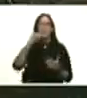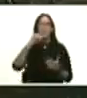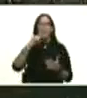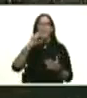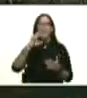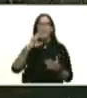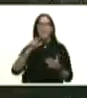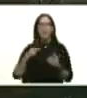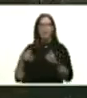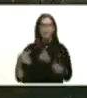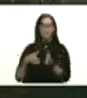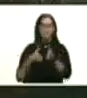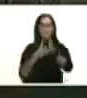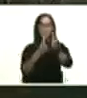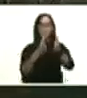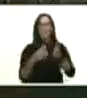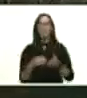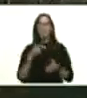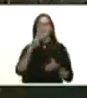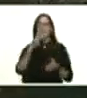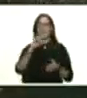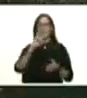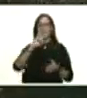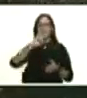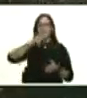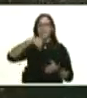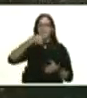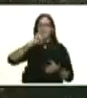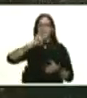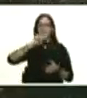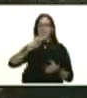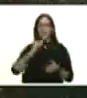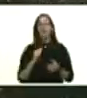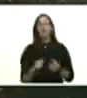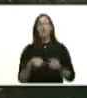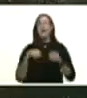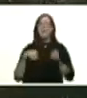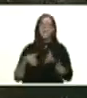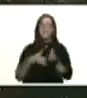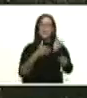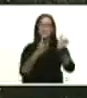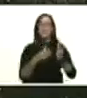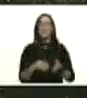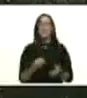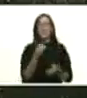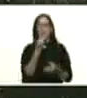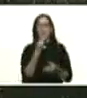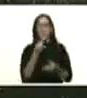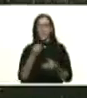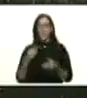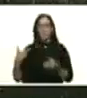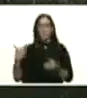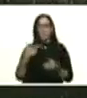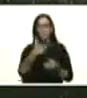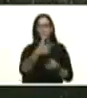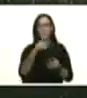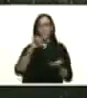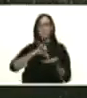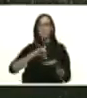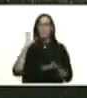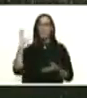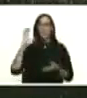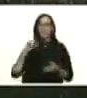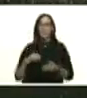que nos trae hacia el Vigía por donde transita el 80% de los alimentos que van al centro del país